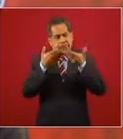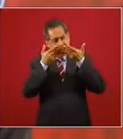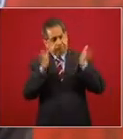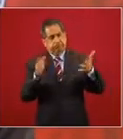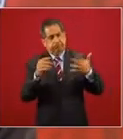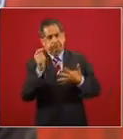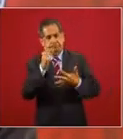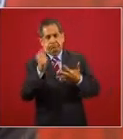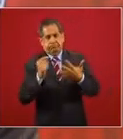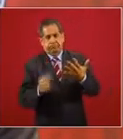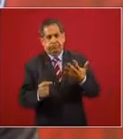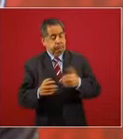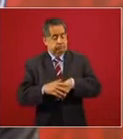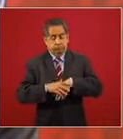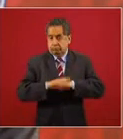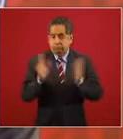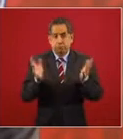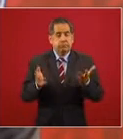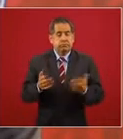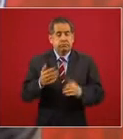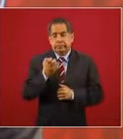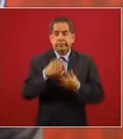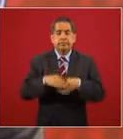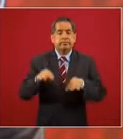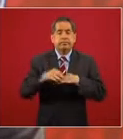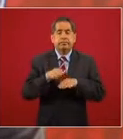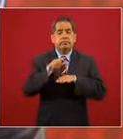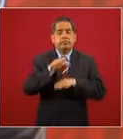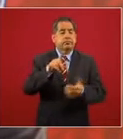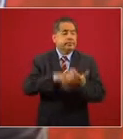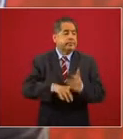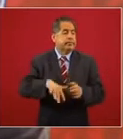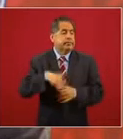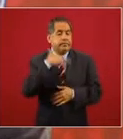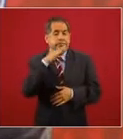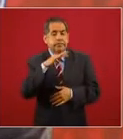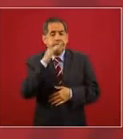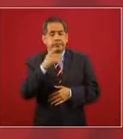con la corrupción